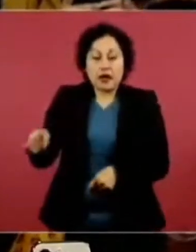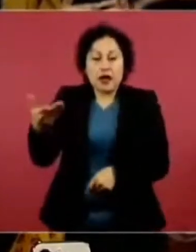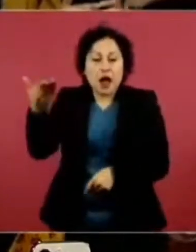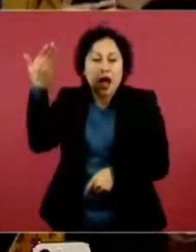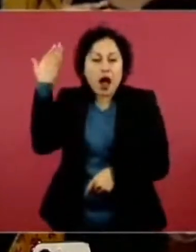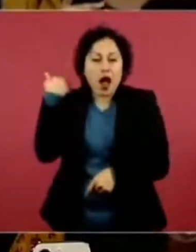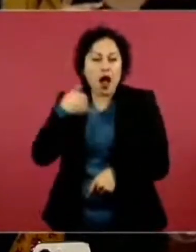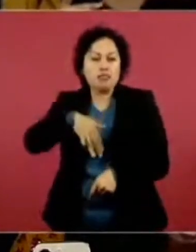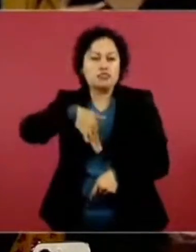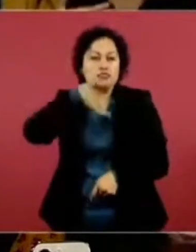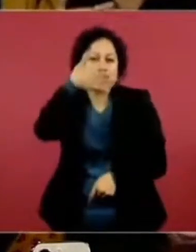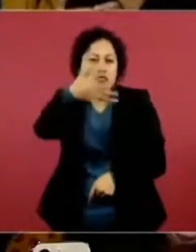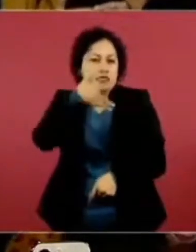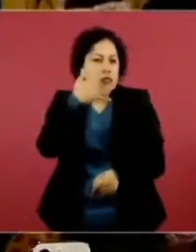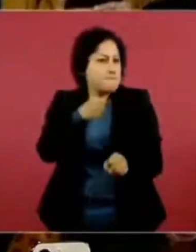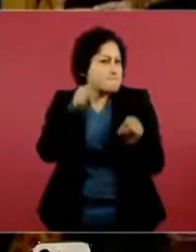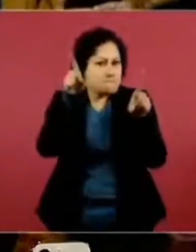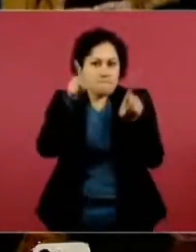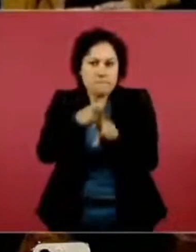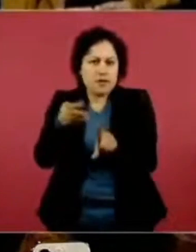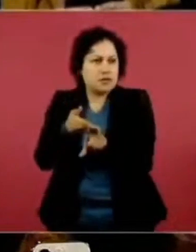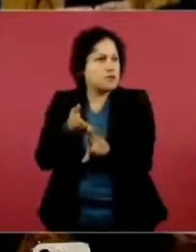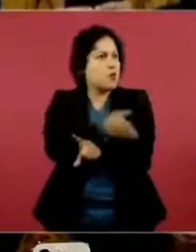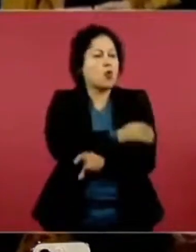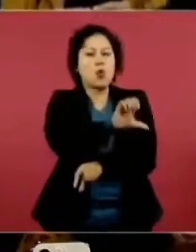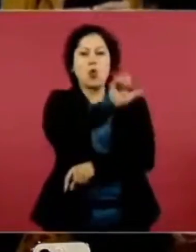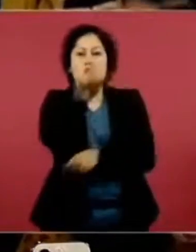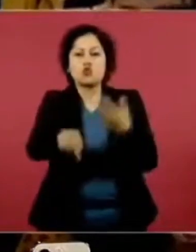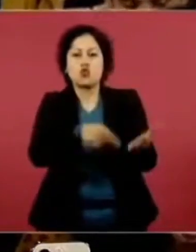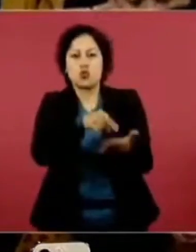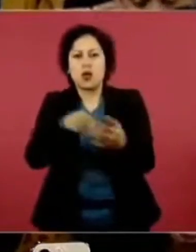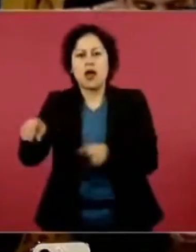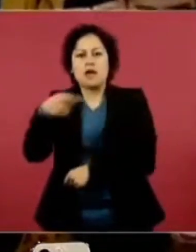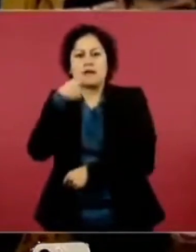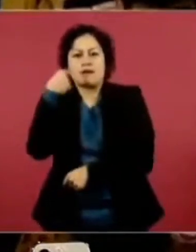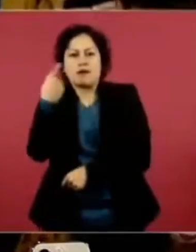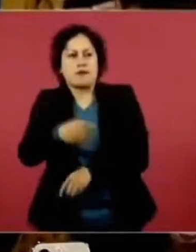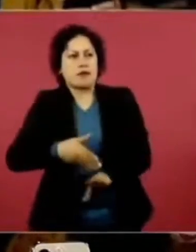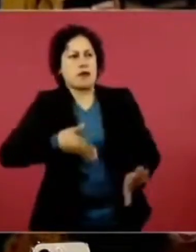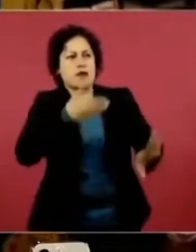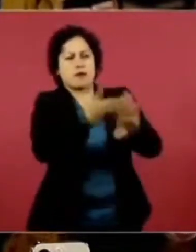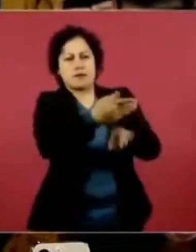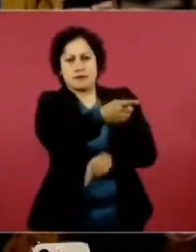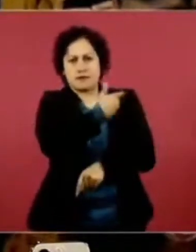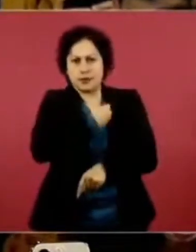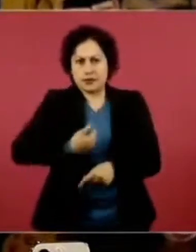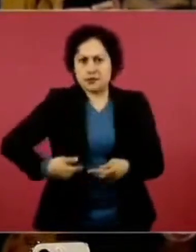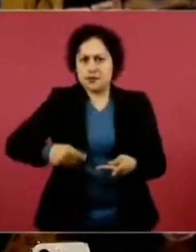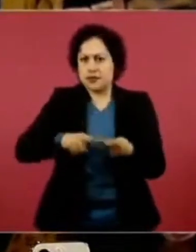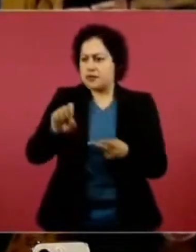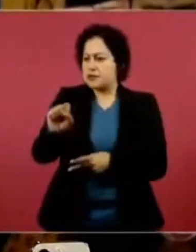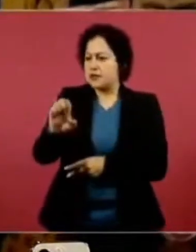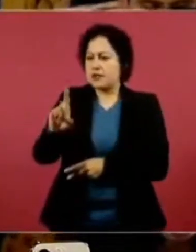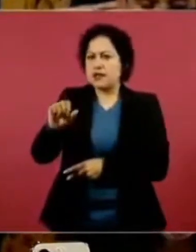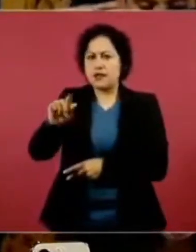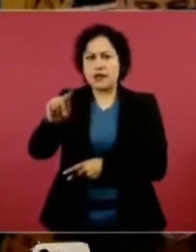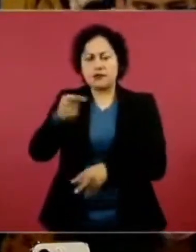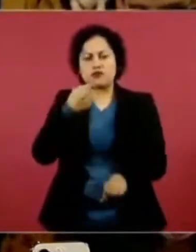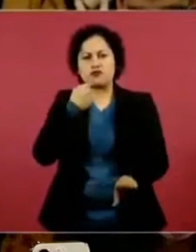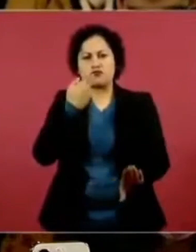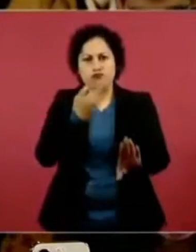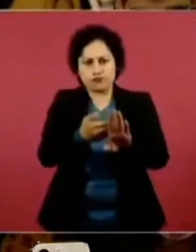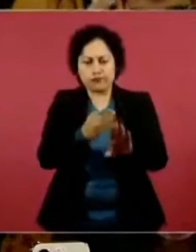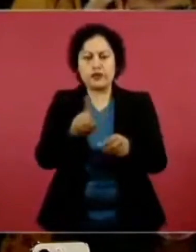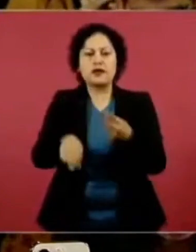terrenos de la zona, inclusive demandando a la presidencia de la República, a la Sedatu, ante reforma agraria, al RAN, al estado de Querétaro y al